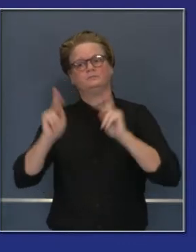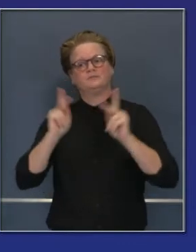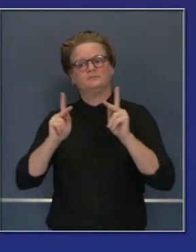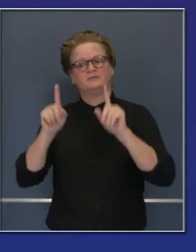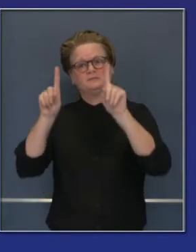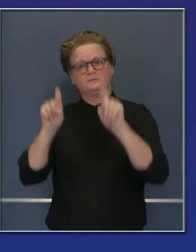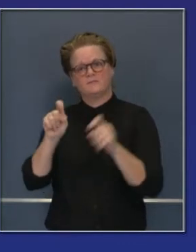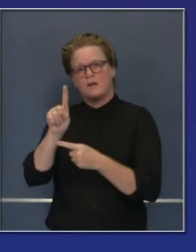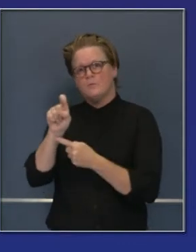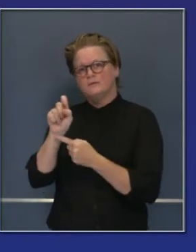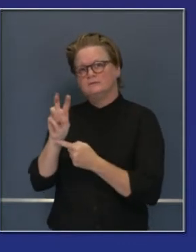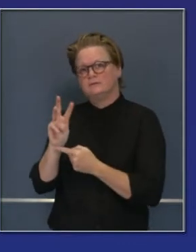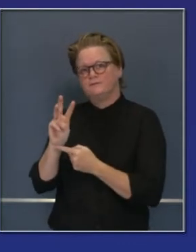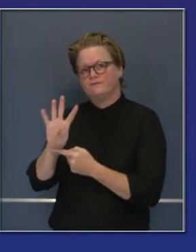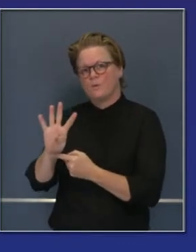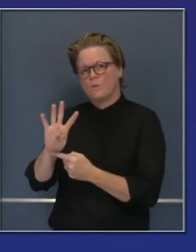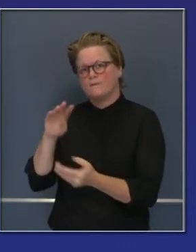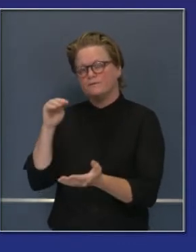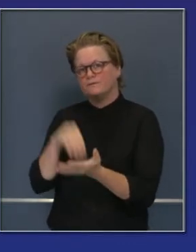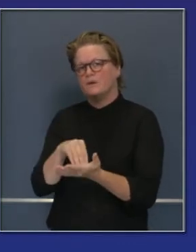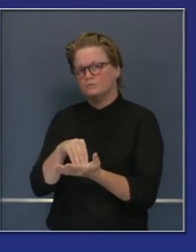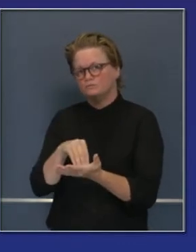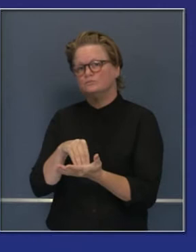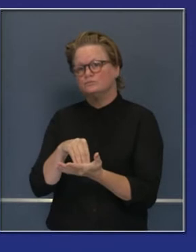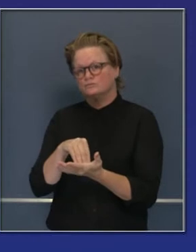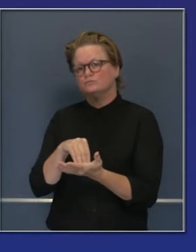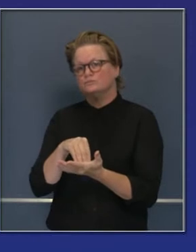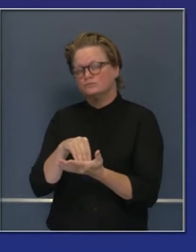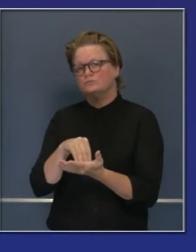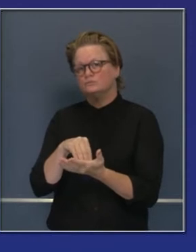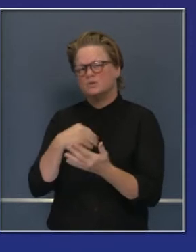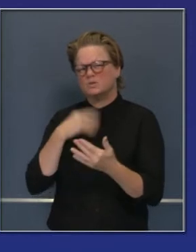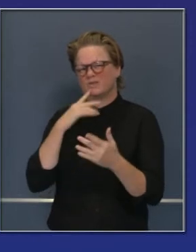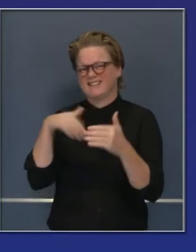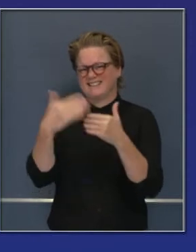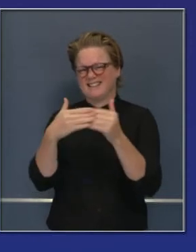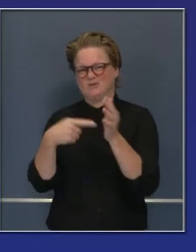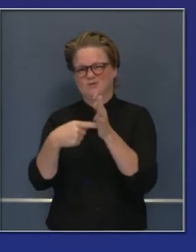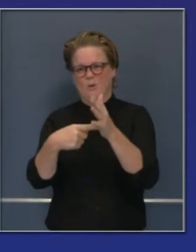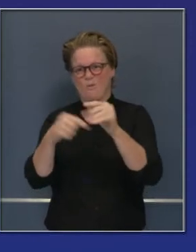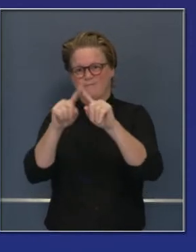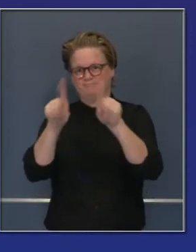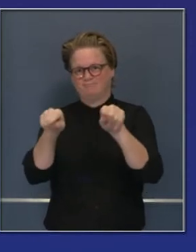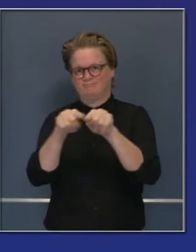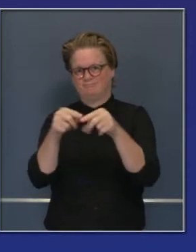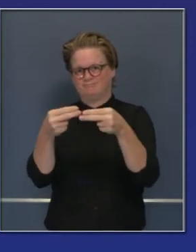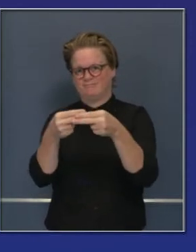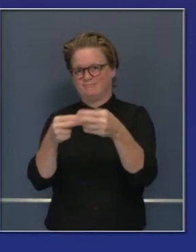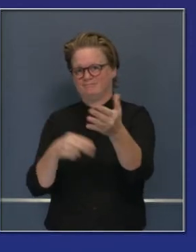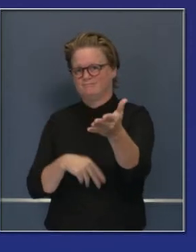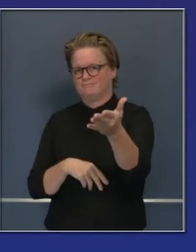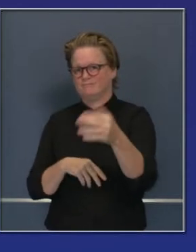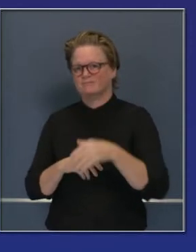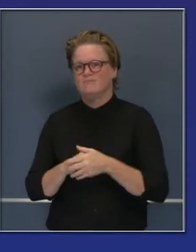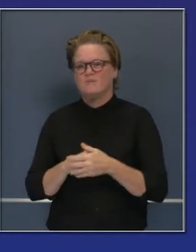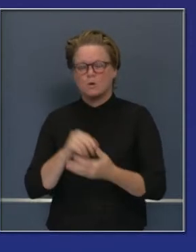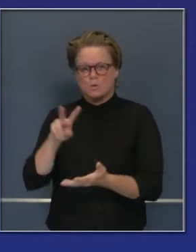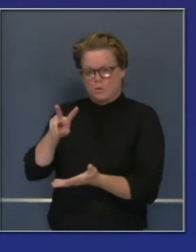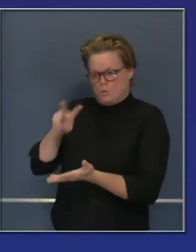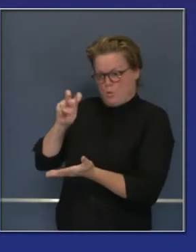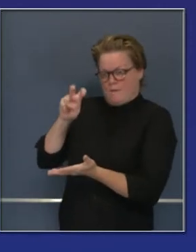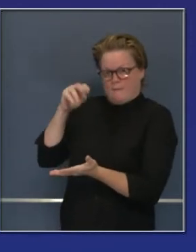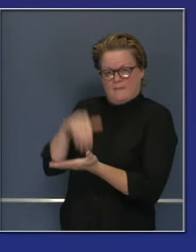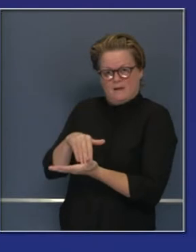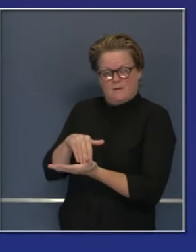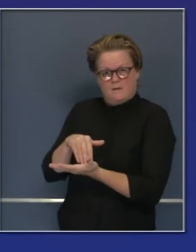mil promedio de pruebas por día que se llevan a cabo en el estado. En un momento les muestro esta transparencia. Pero sí, más